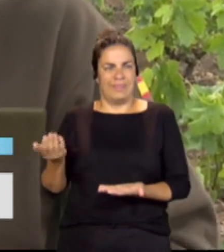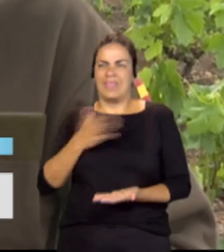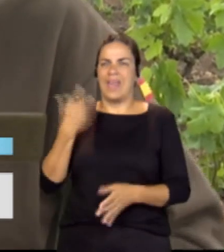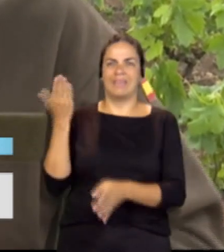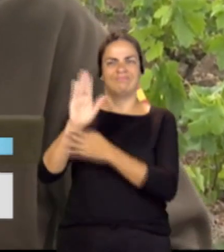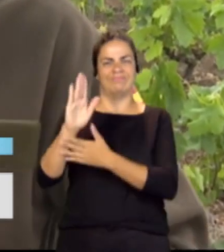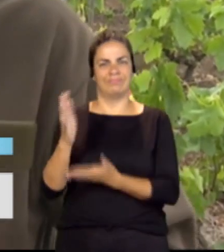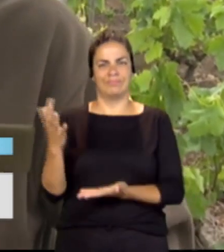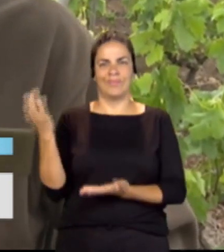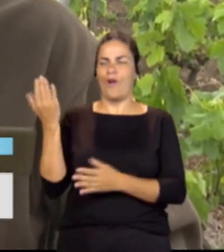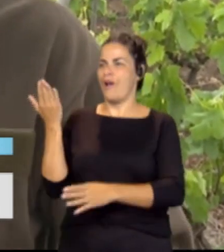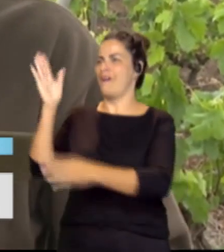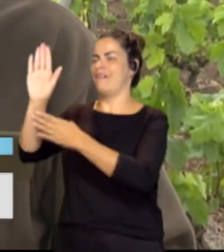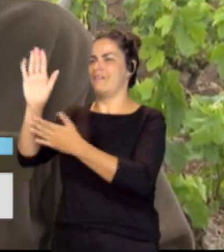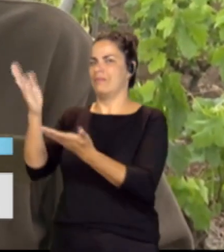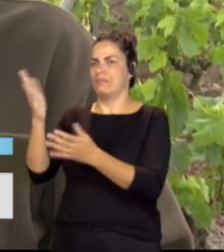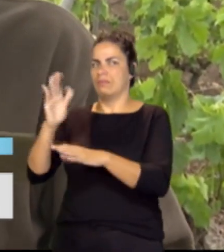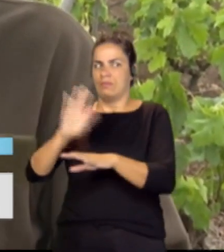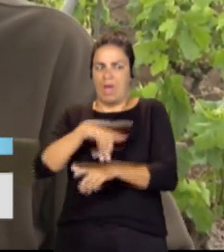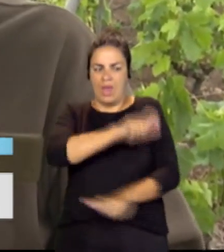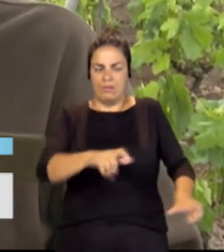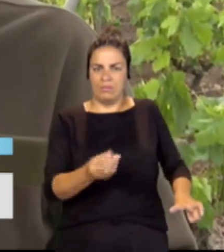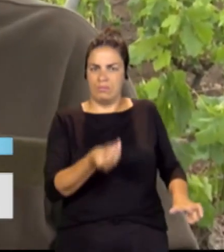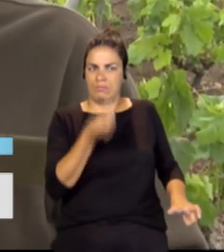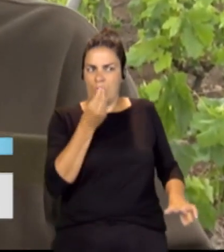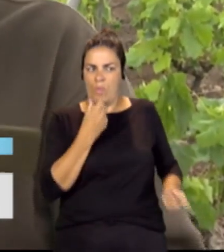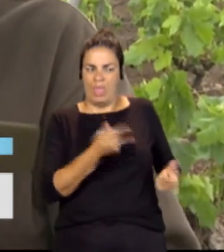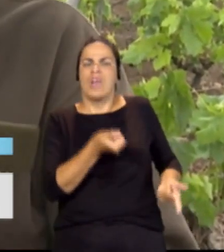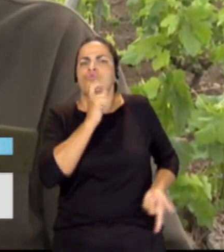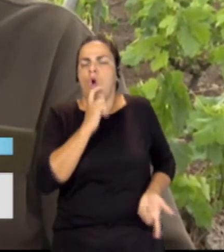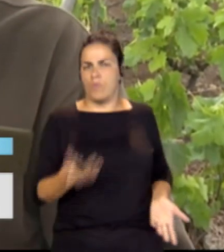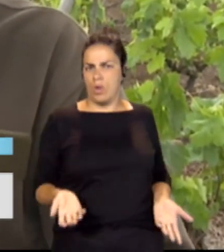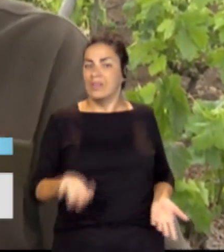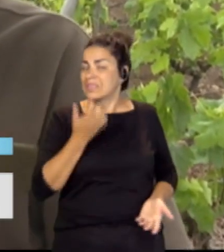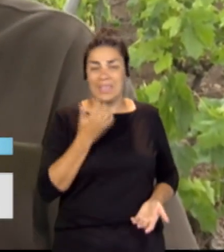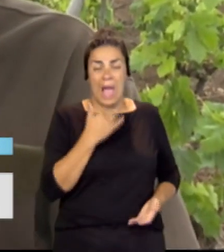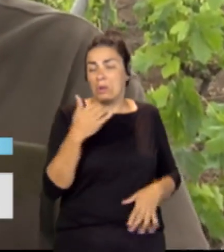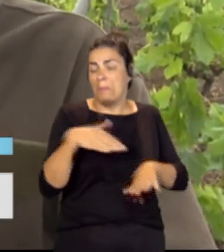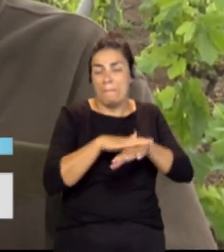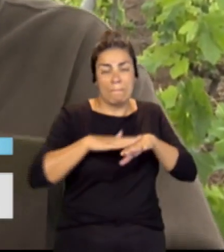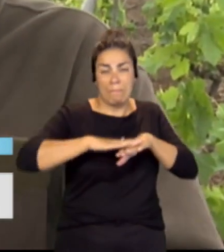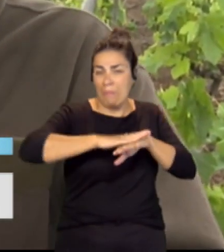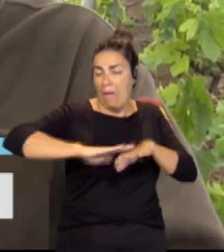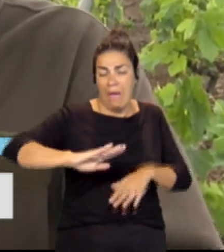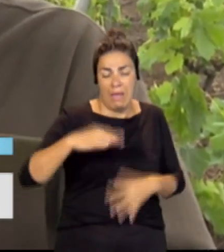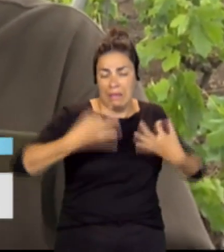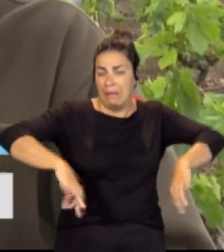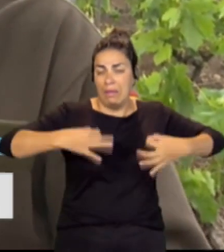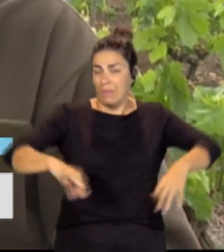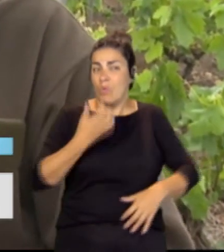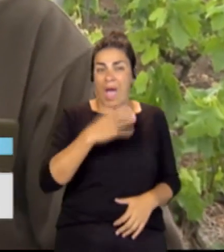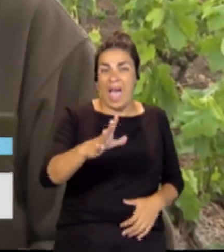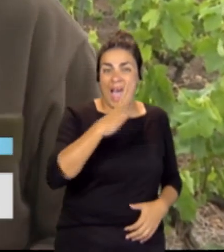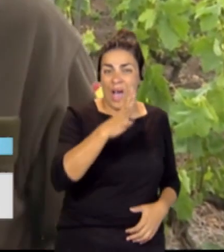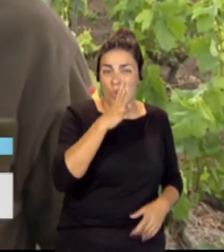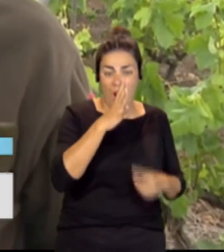llevar para dar de comer a la población cuando algo tan sencillo y tan básico como es el agua, que es lo primordial, es